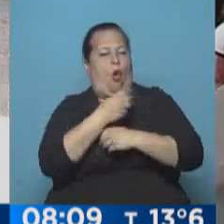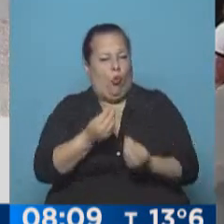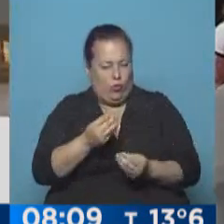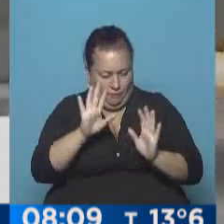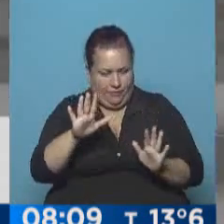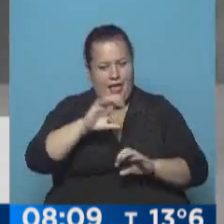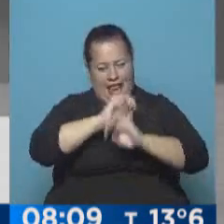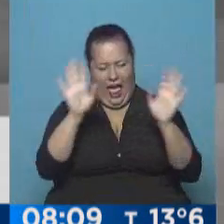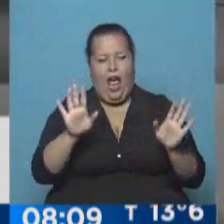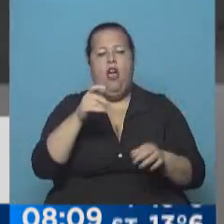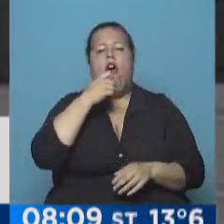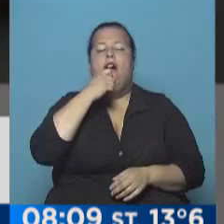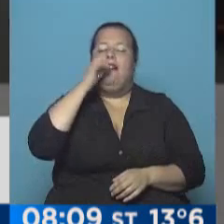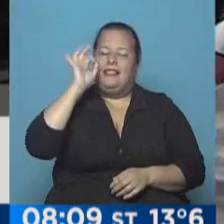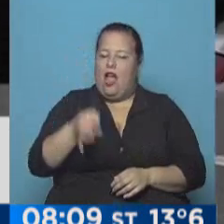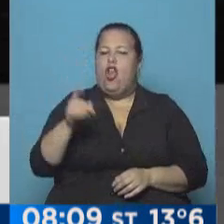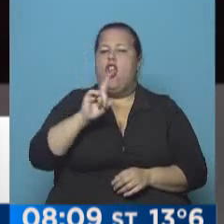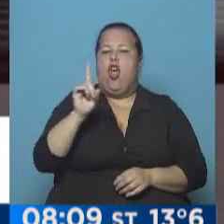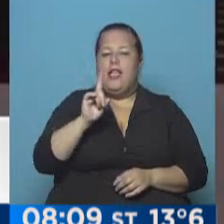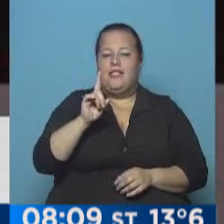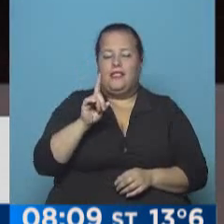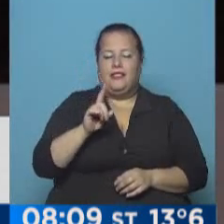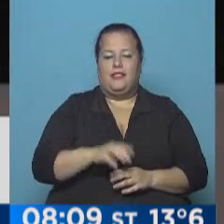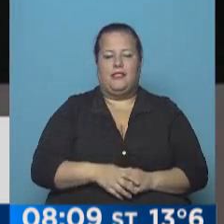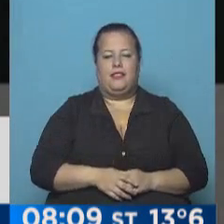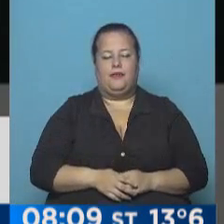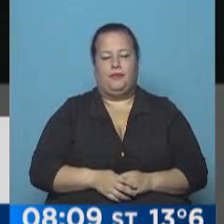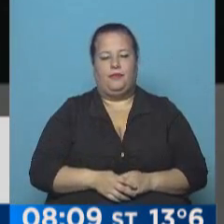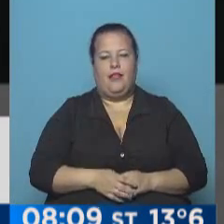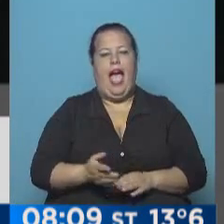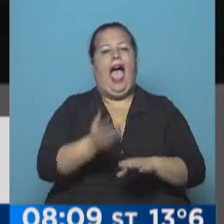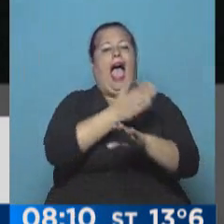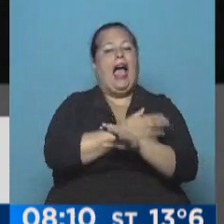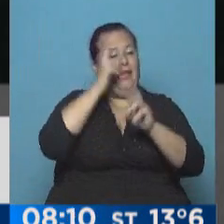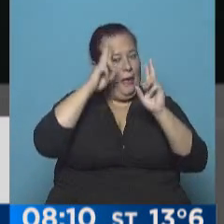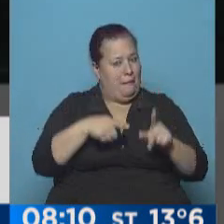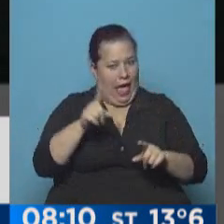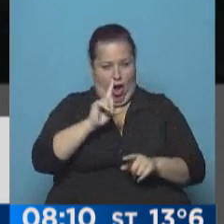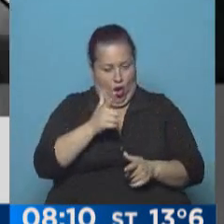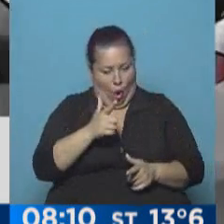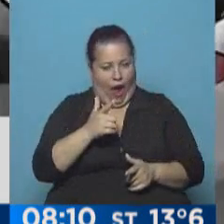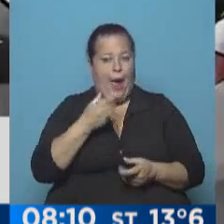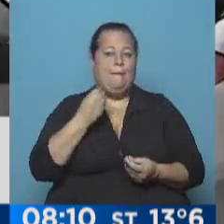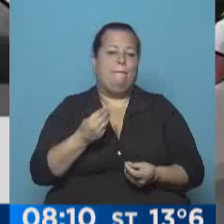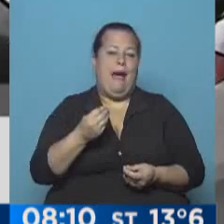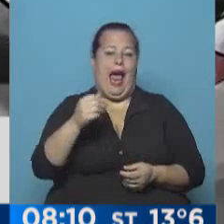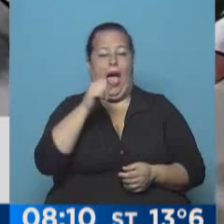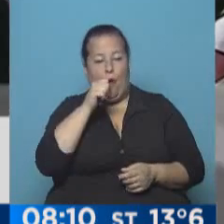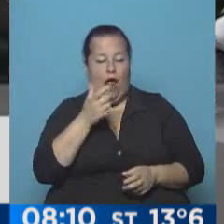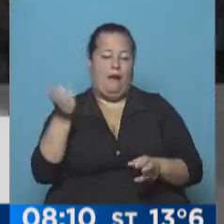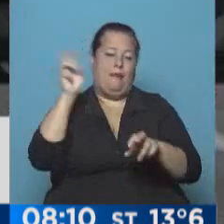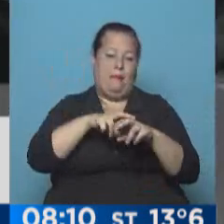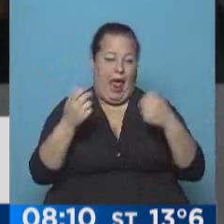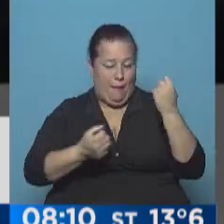se entiende que no hubo entonces una premeditación de estar en ese estado para